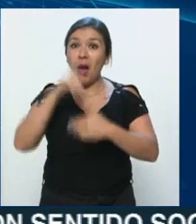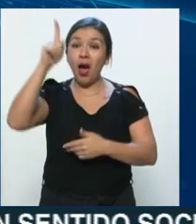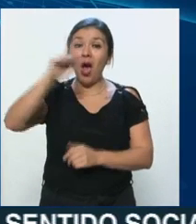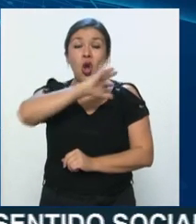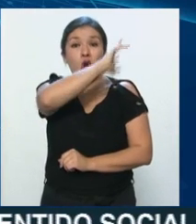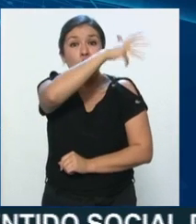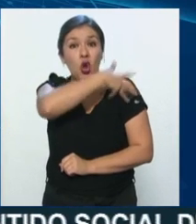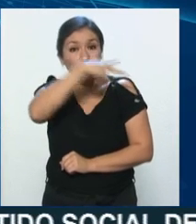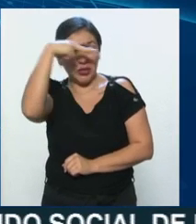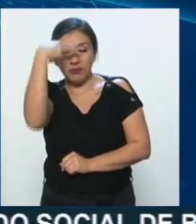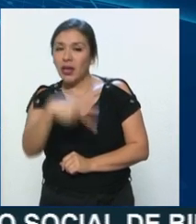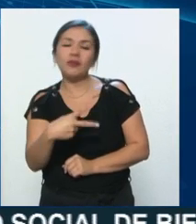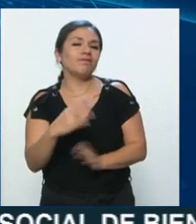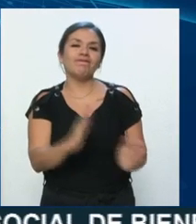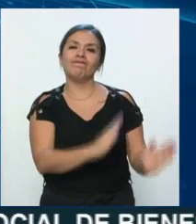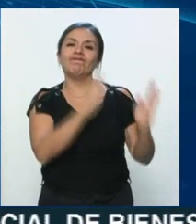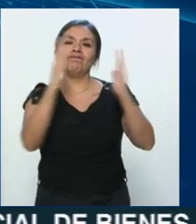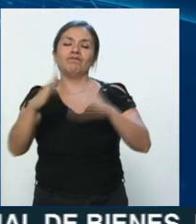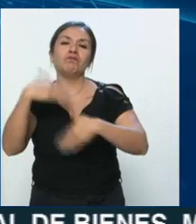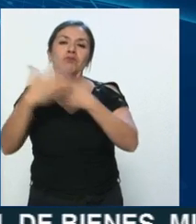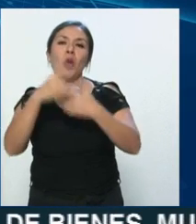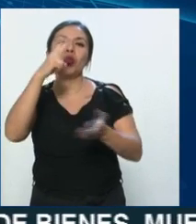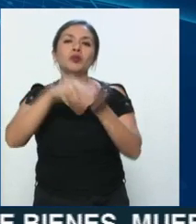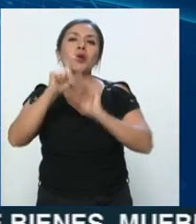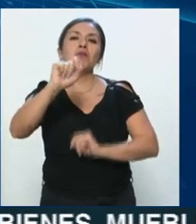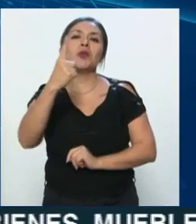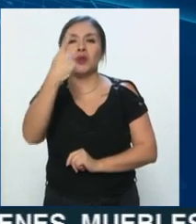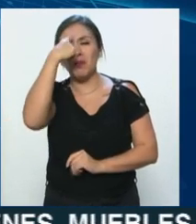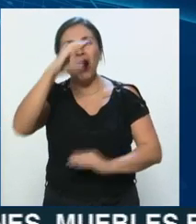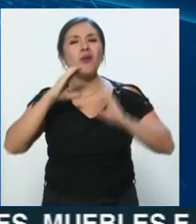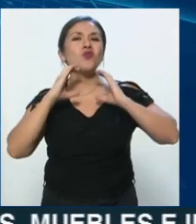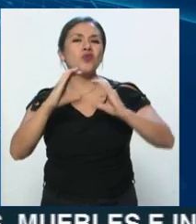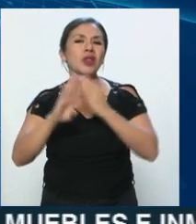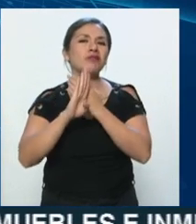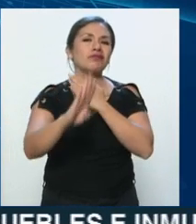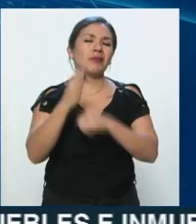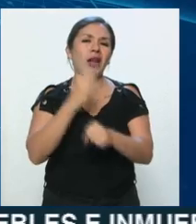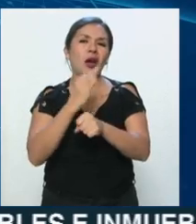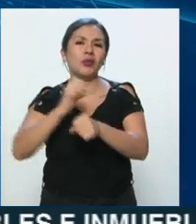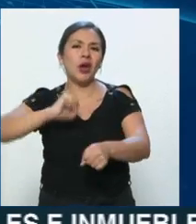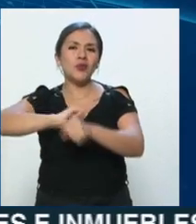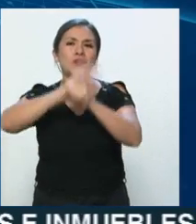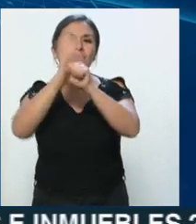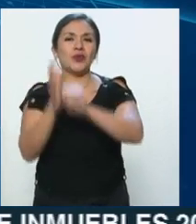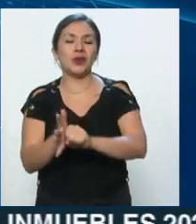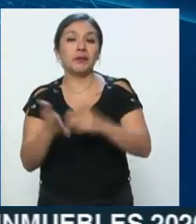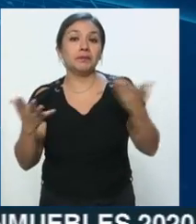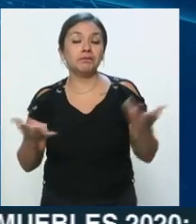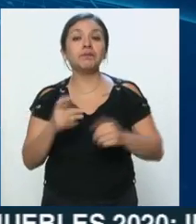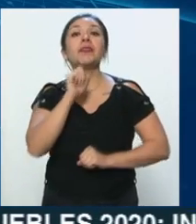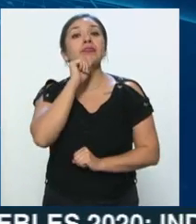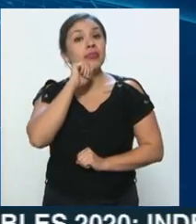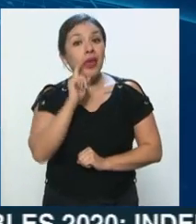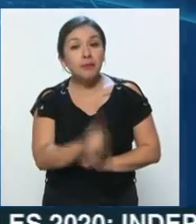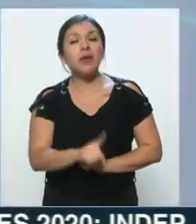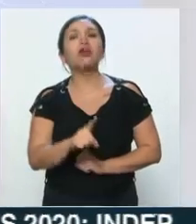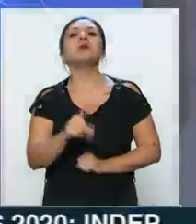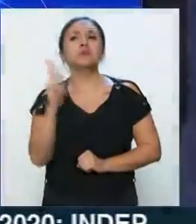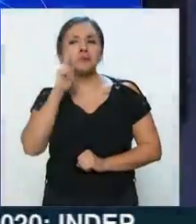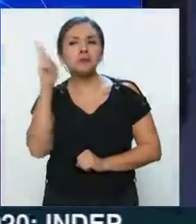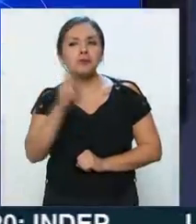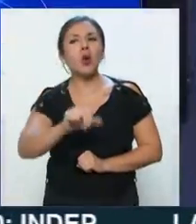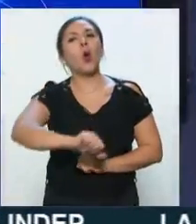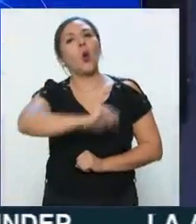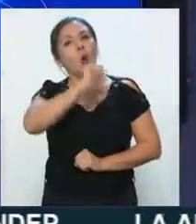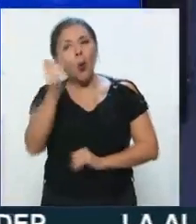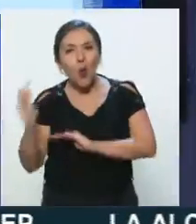México serán pospuestos para el 2021 como medida de precaución ante esta contingencia. bueno, también repasando